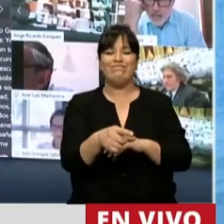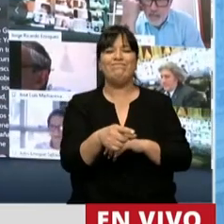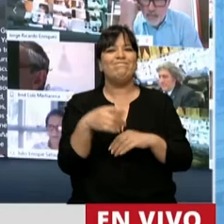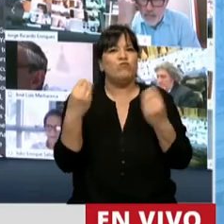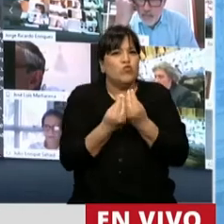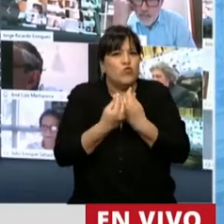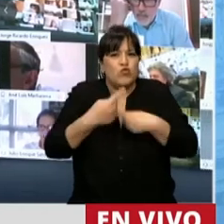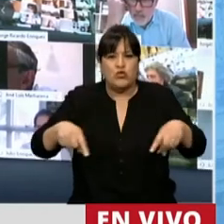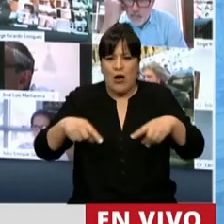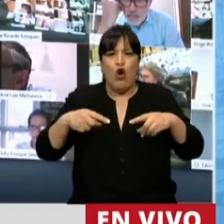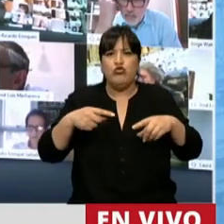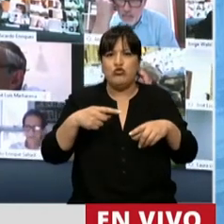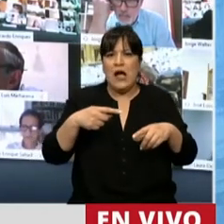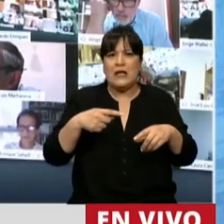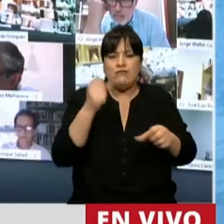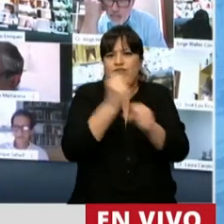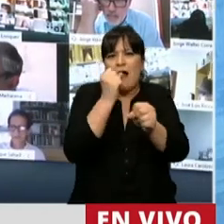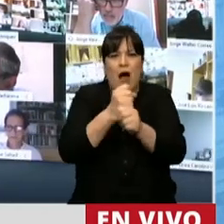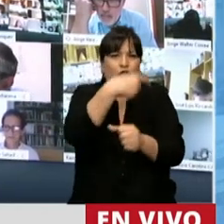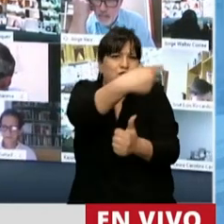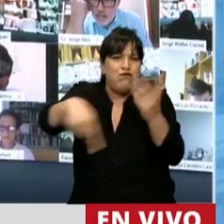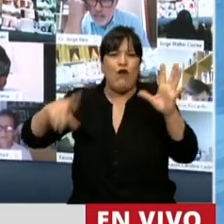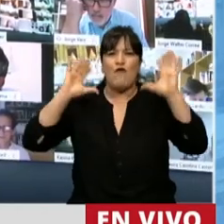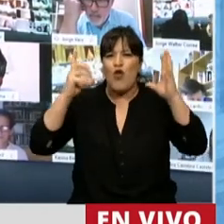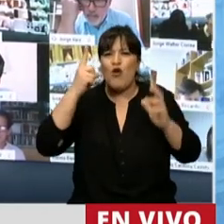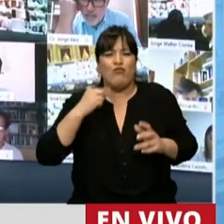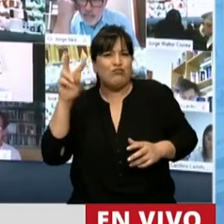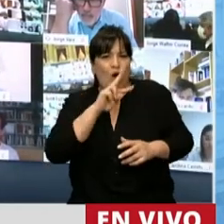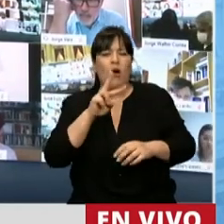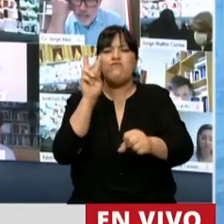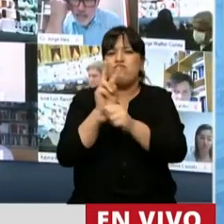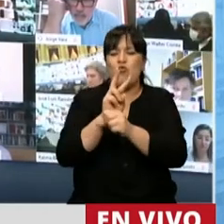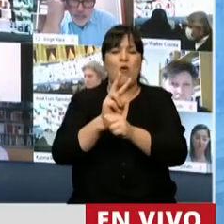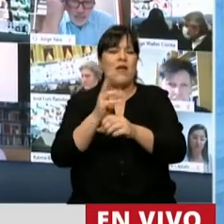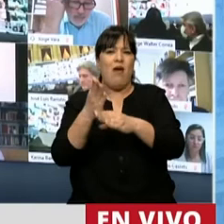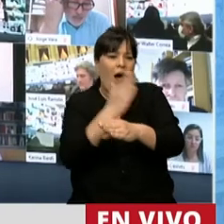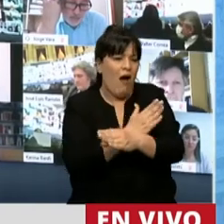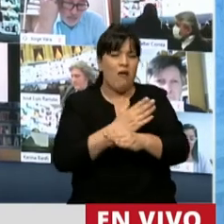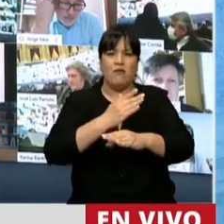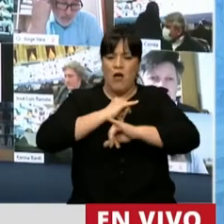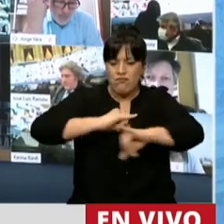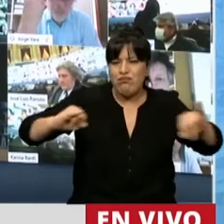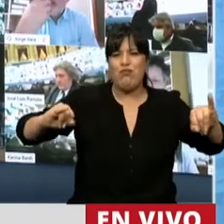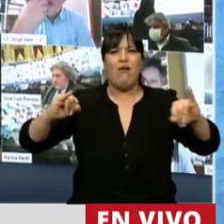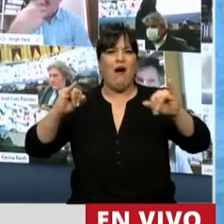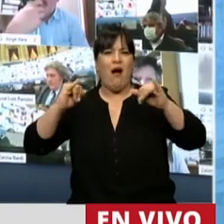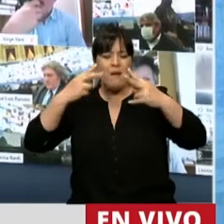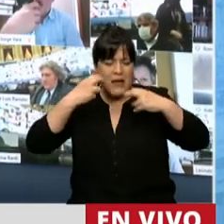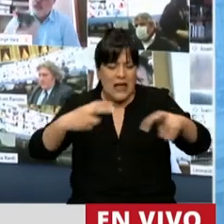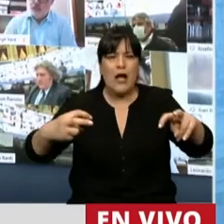actividades que realizan los dos y las fonaudiólogas y fonaudiólogos, en promoción, en prevención, en estudio, en exploración, investigación,